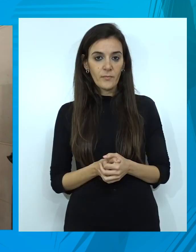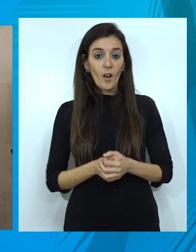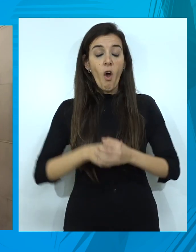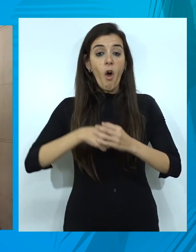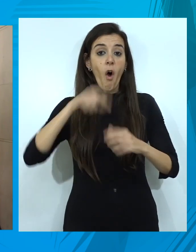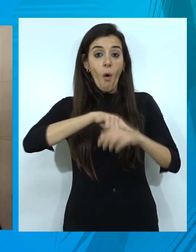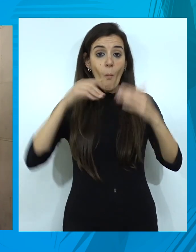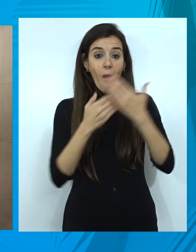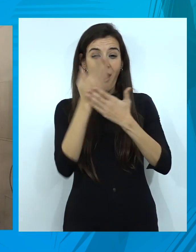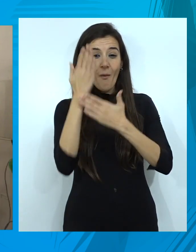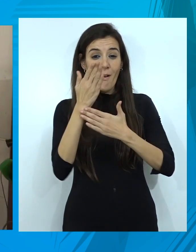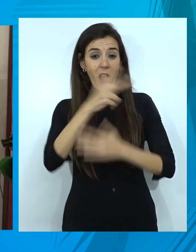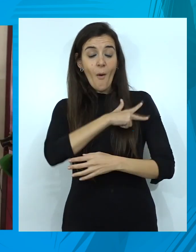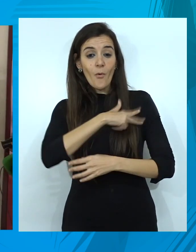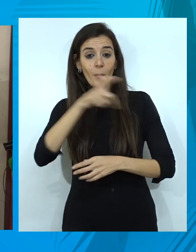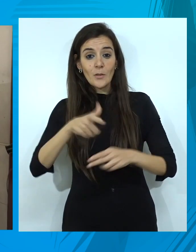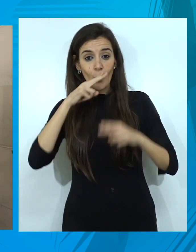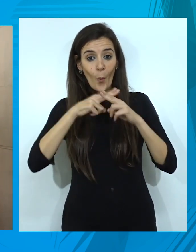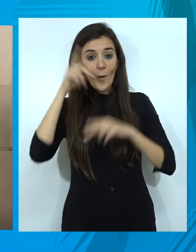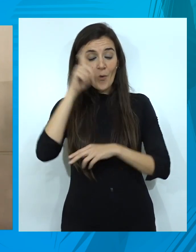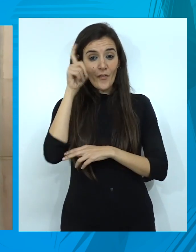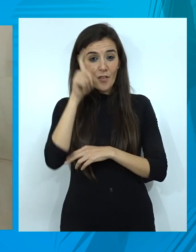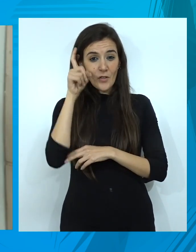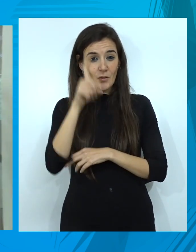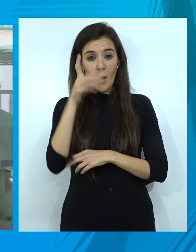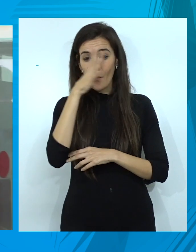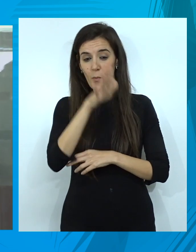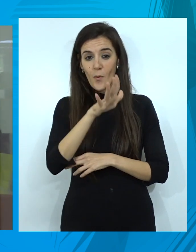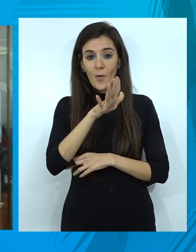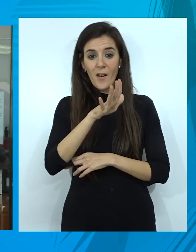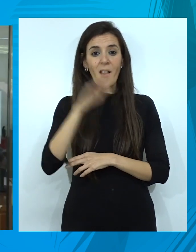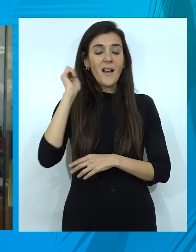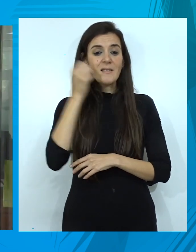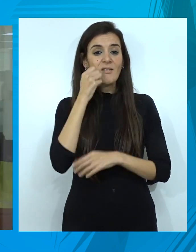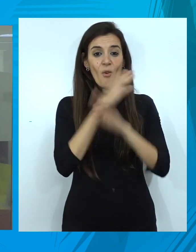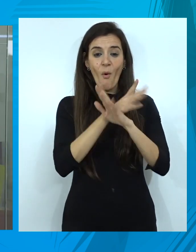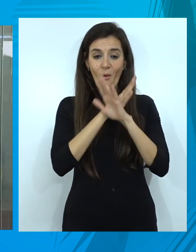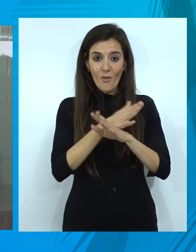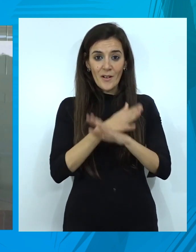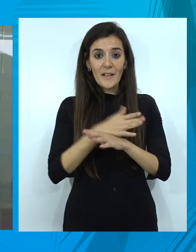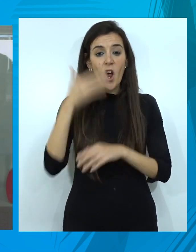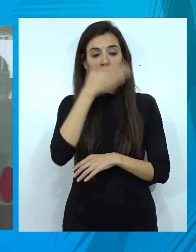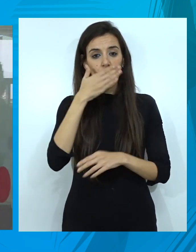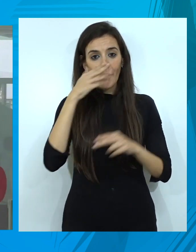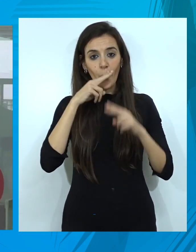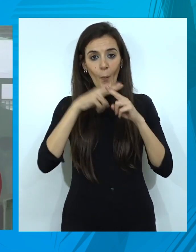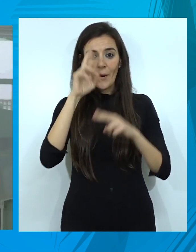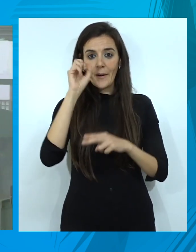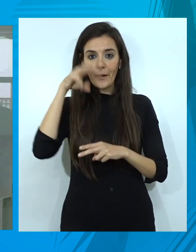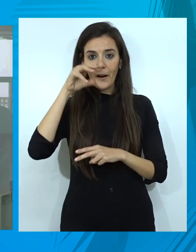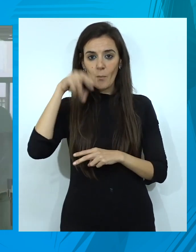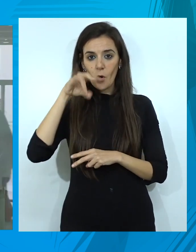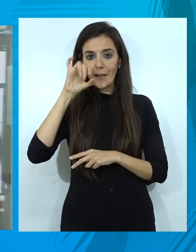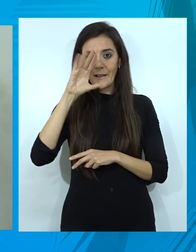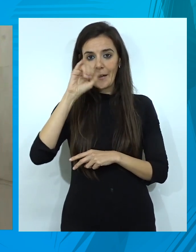A primera hora de esta mañana, el abogado del docente acusado de abusos sexuales a menores en el Colegio Ramón y Cajal ha realizado los